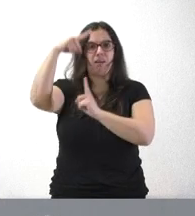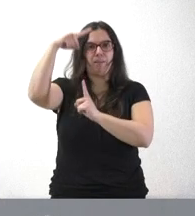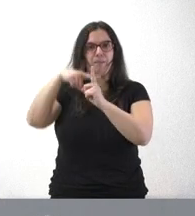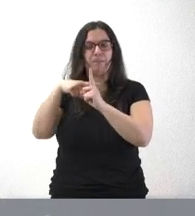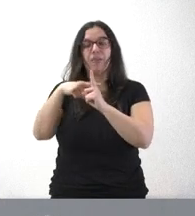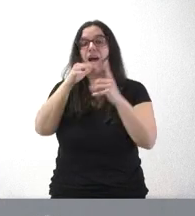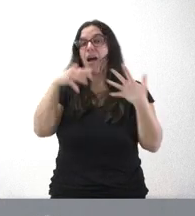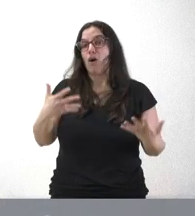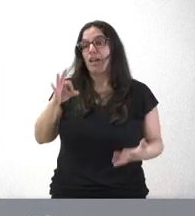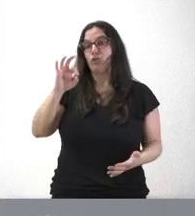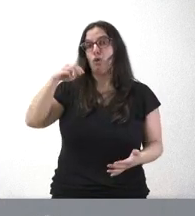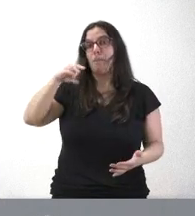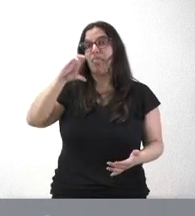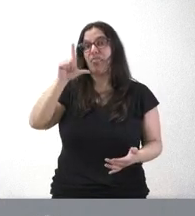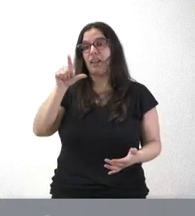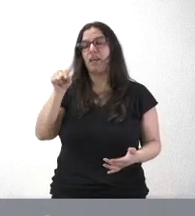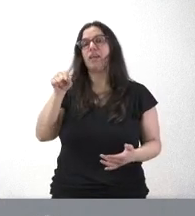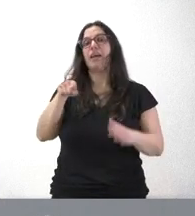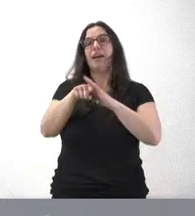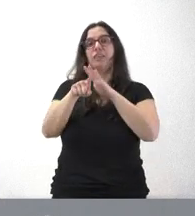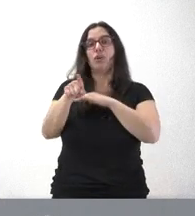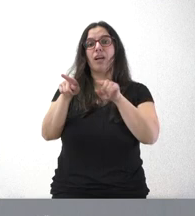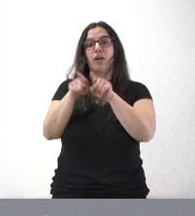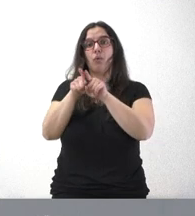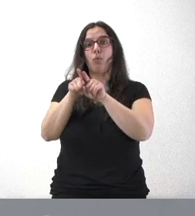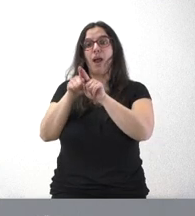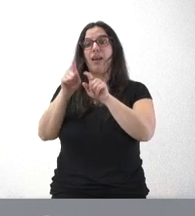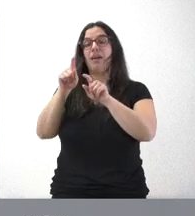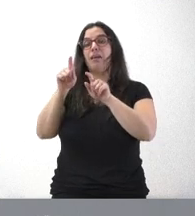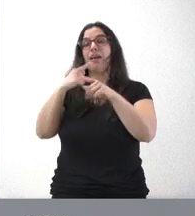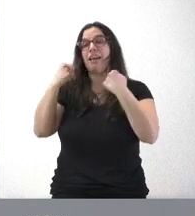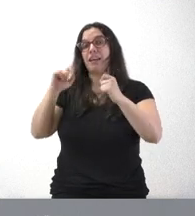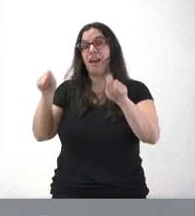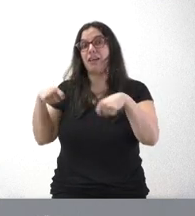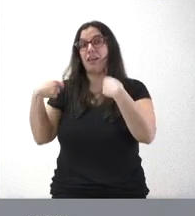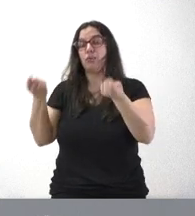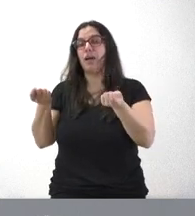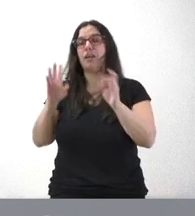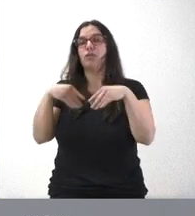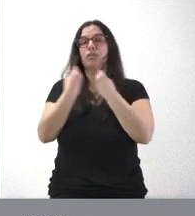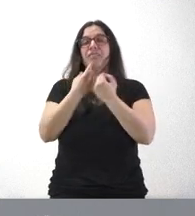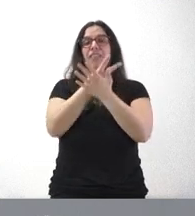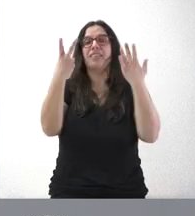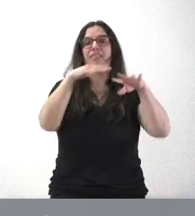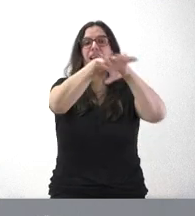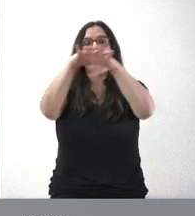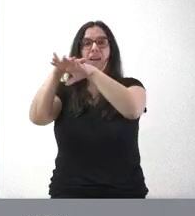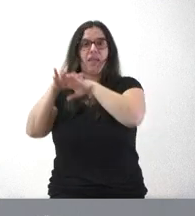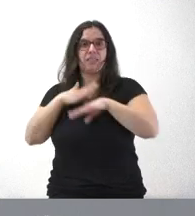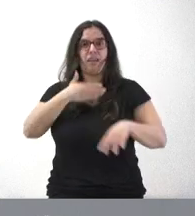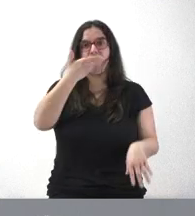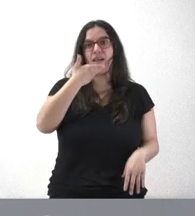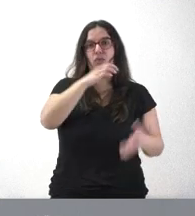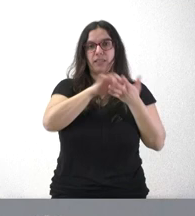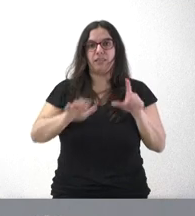Somacil gestiona con biomasa un total de 17 redes de calor en Castilla y León y